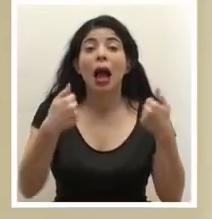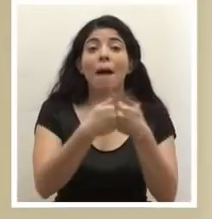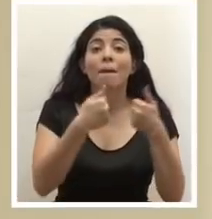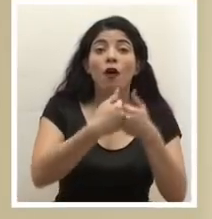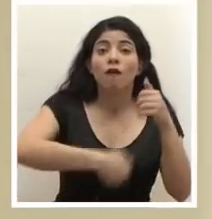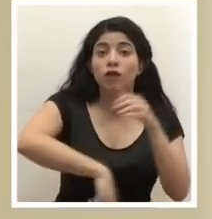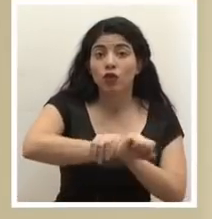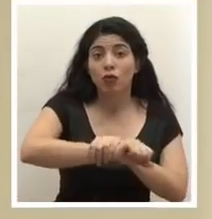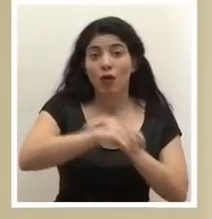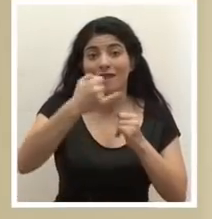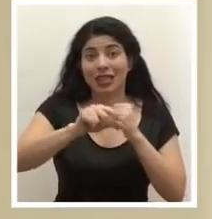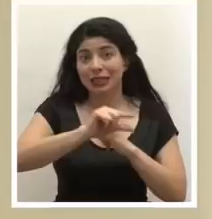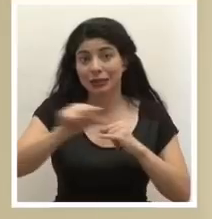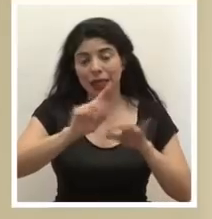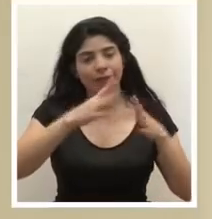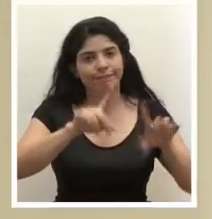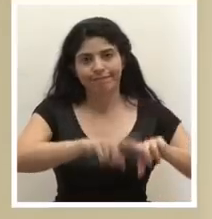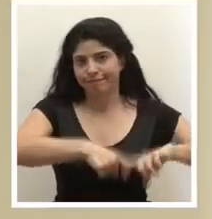fútbol nacional para este fin de semana.